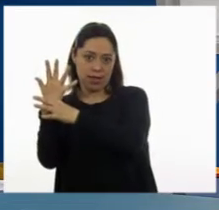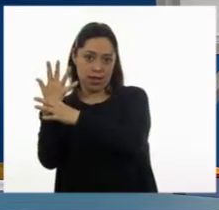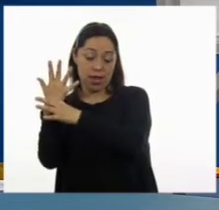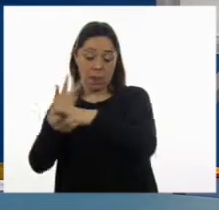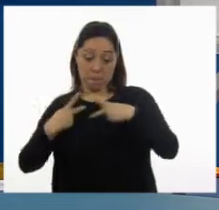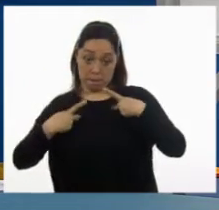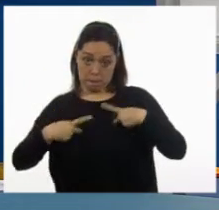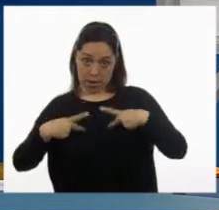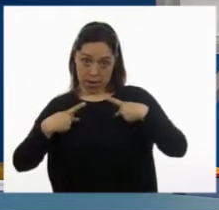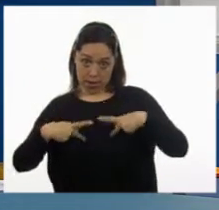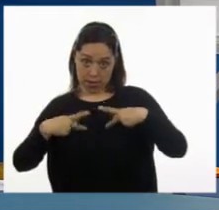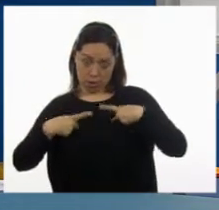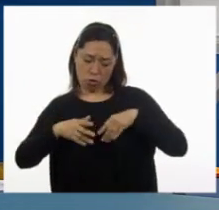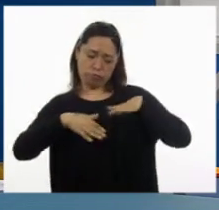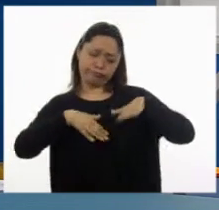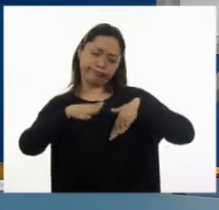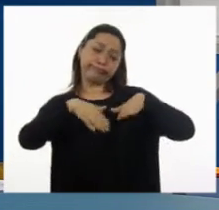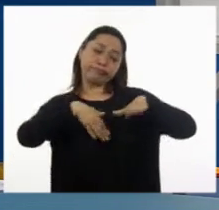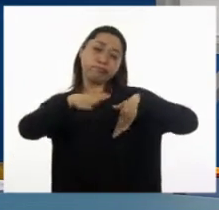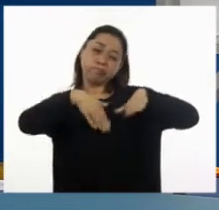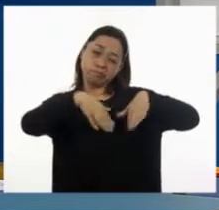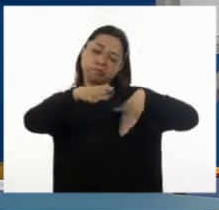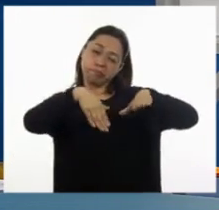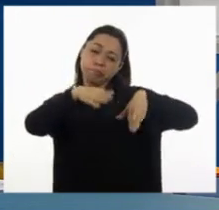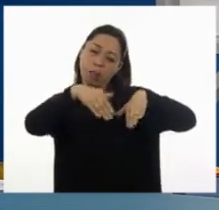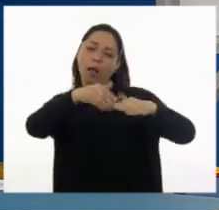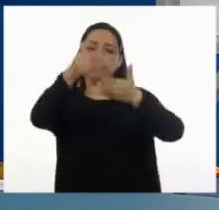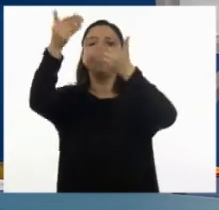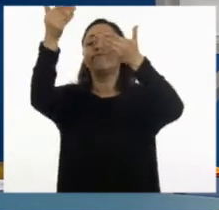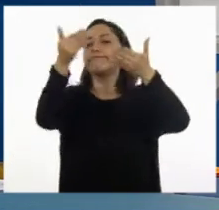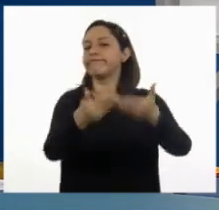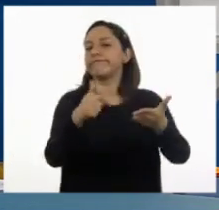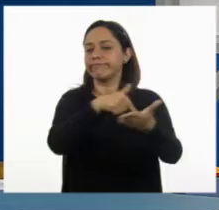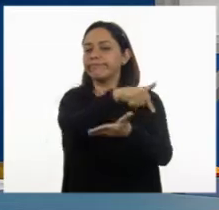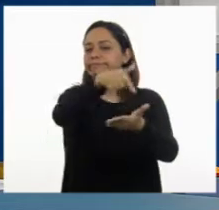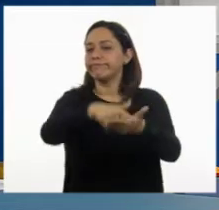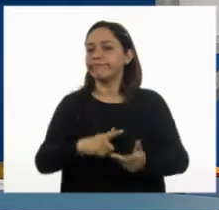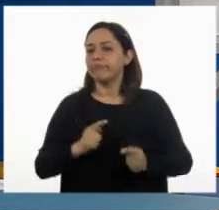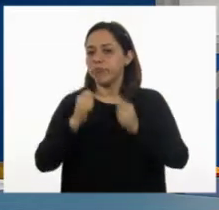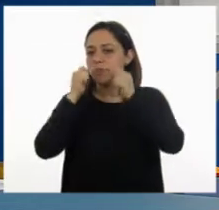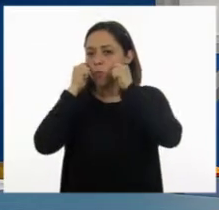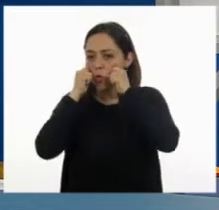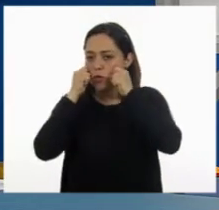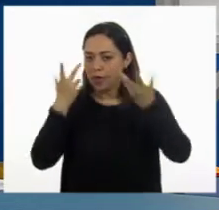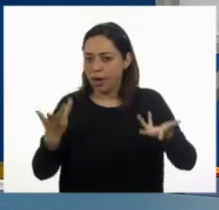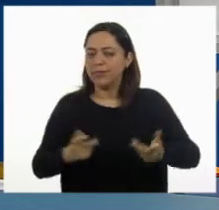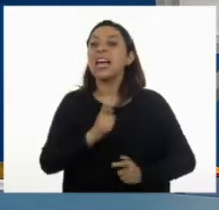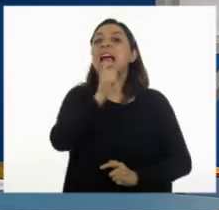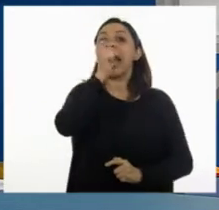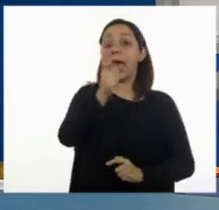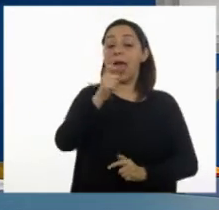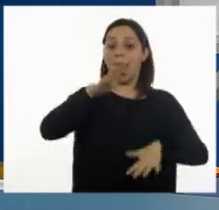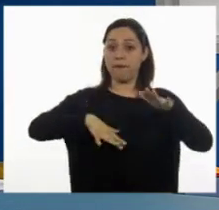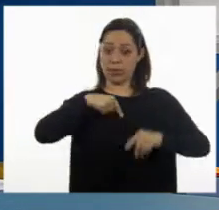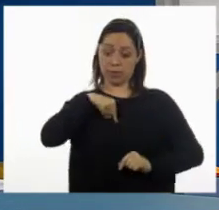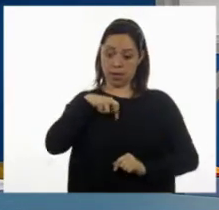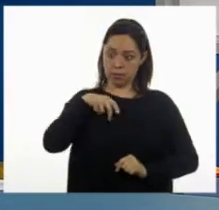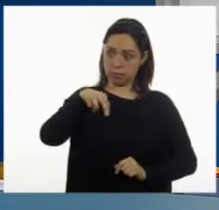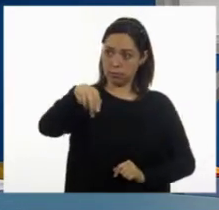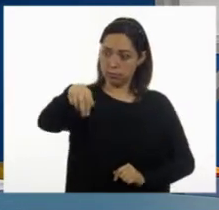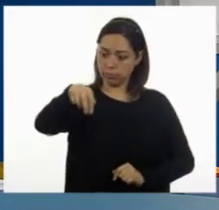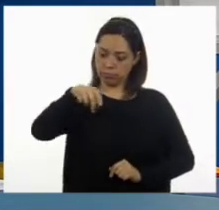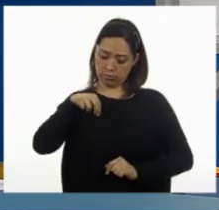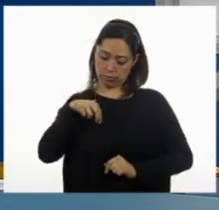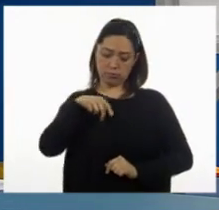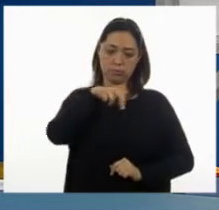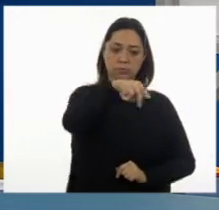parte si camina lo suficiente. Entonces, lo que te quiero decir es que más bien cuando nos desplazamos, generalmente tenemos una idea del